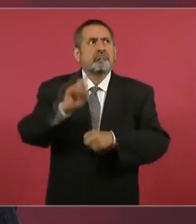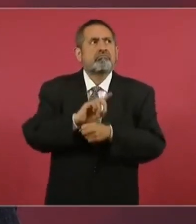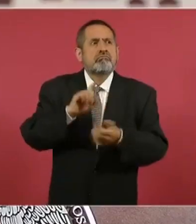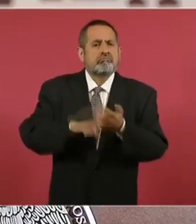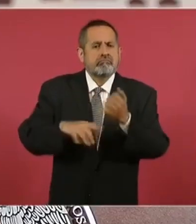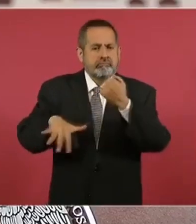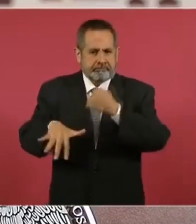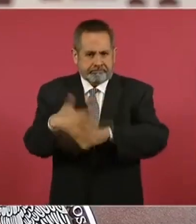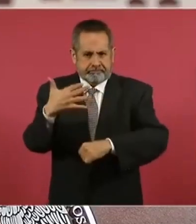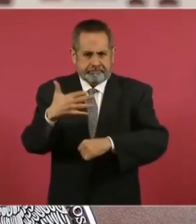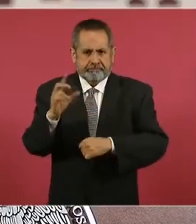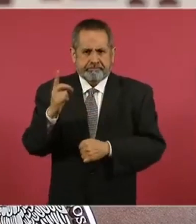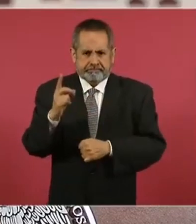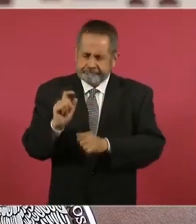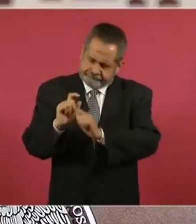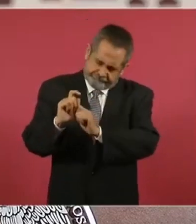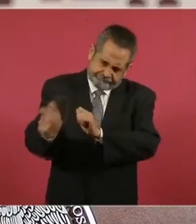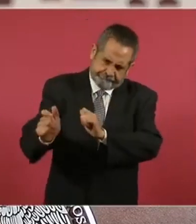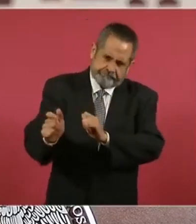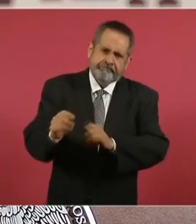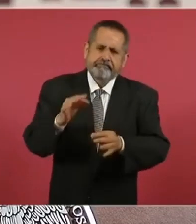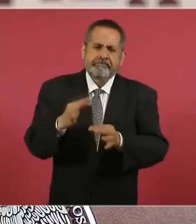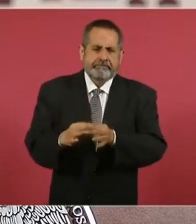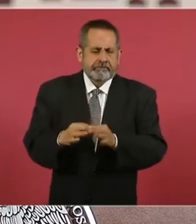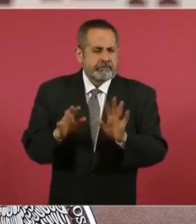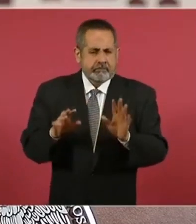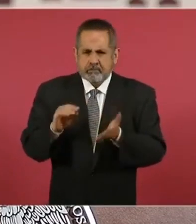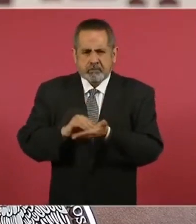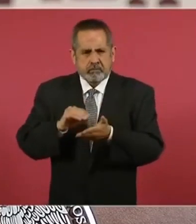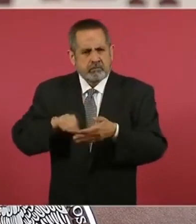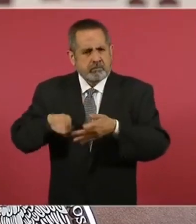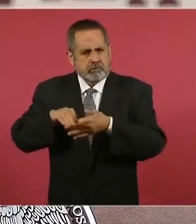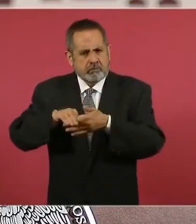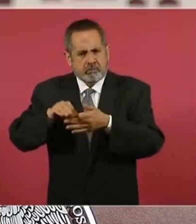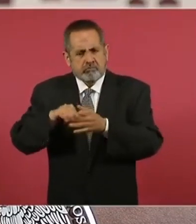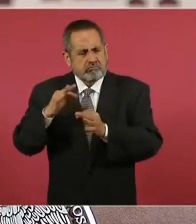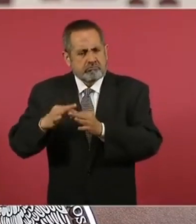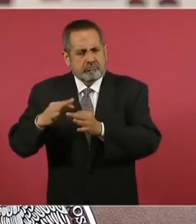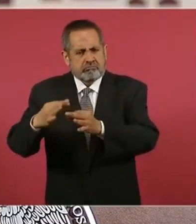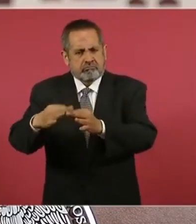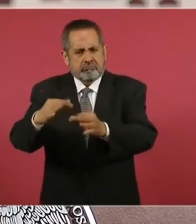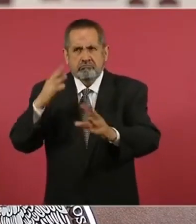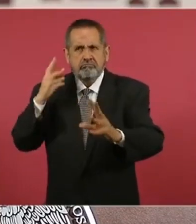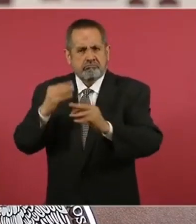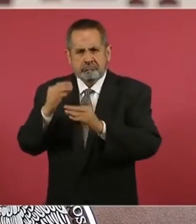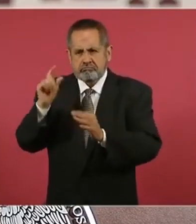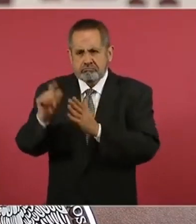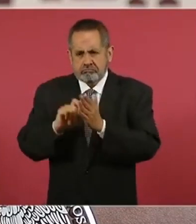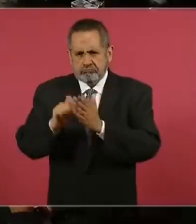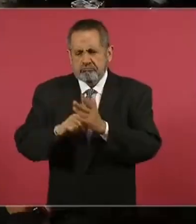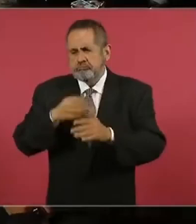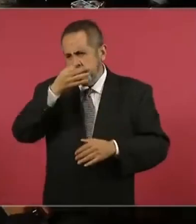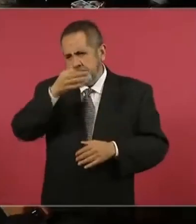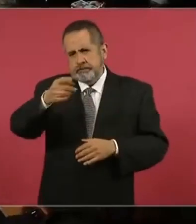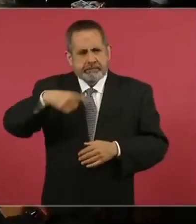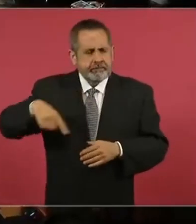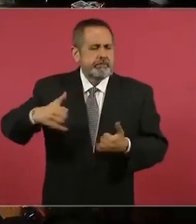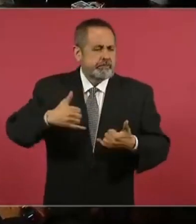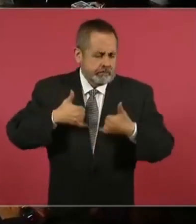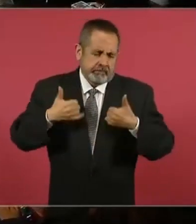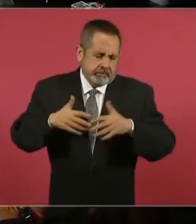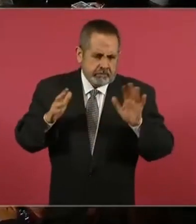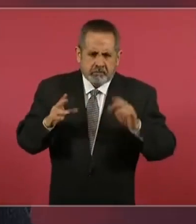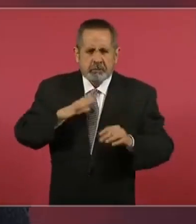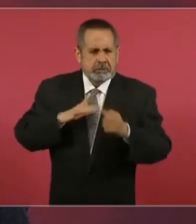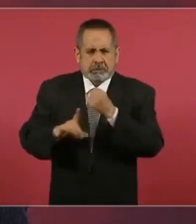15 de diciembre y va a mantener así la cobertura de todos los meses. Entonces, decirles a todas y todos que